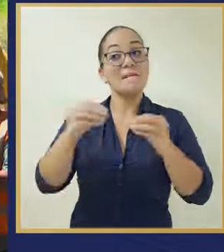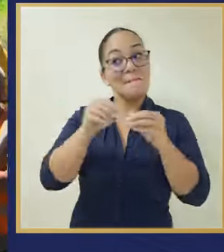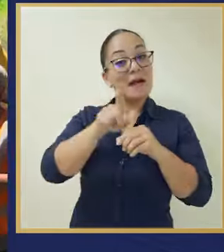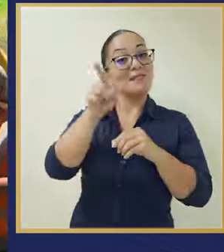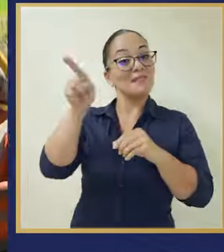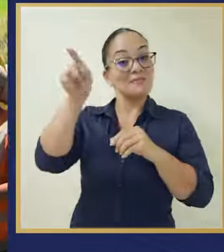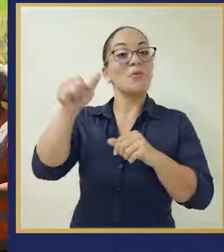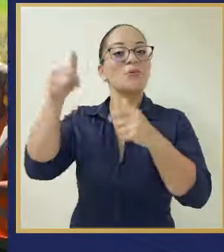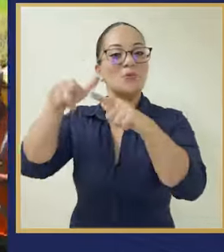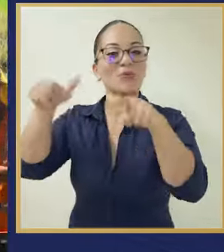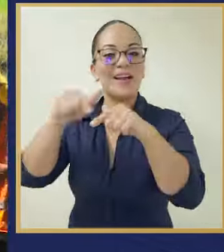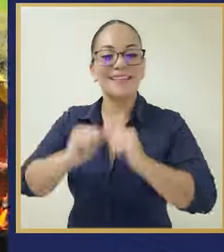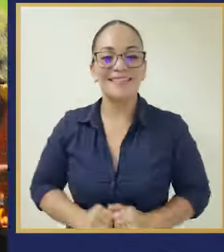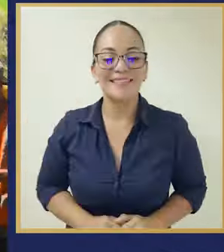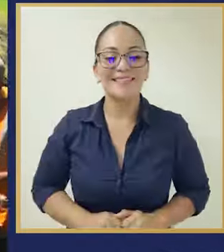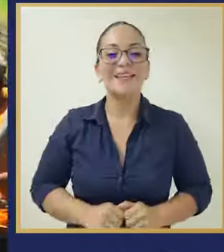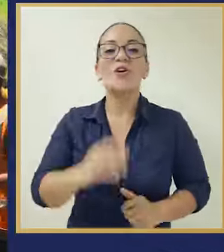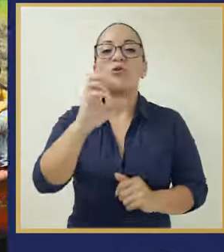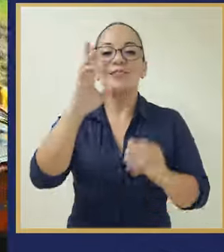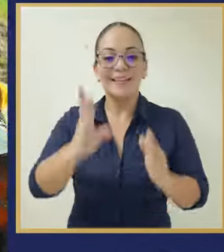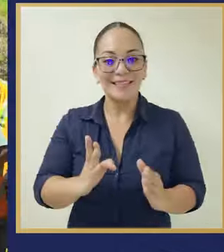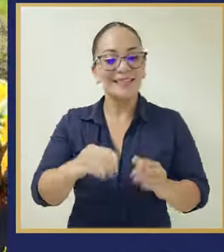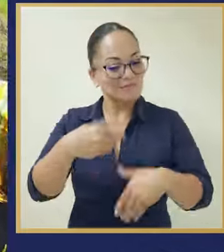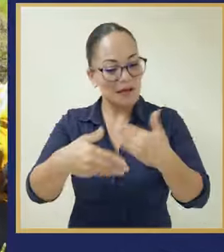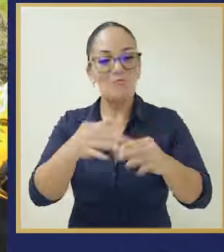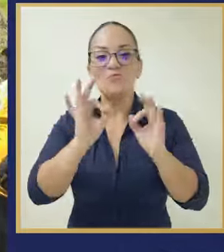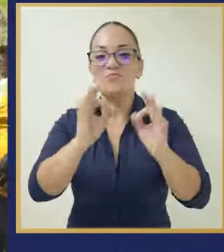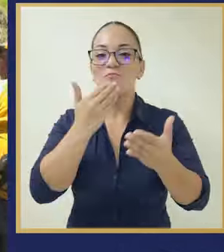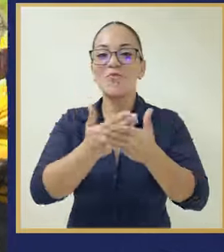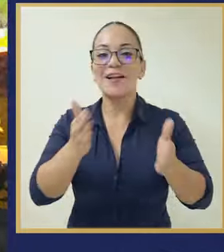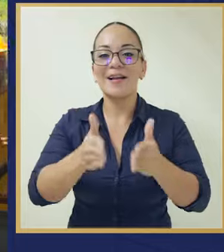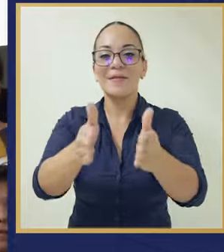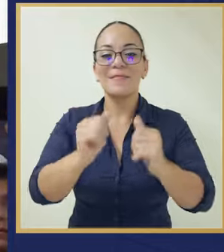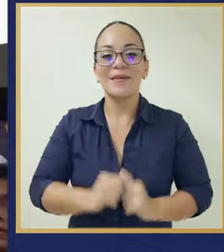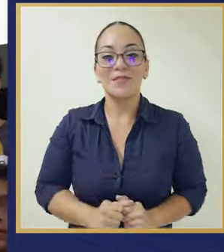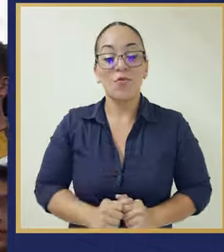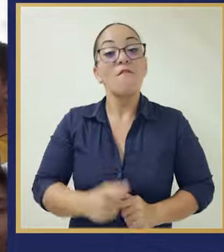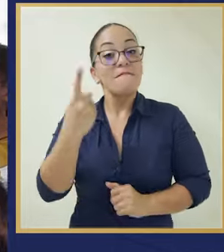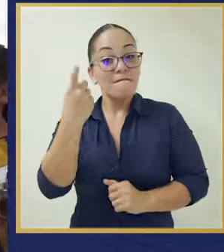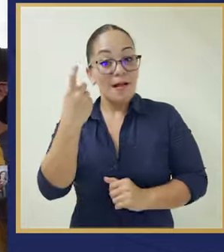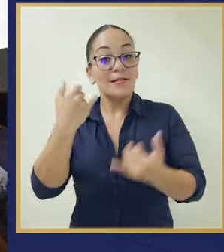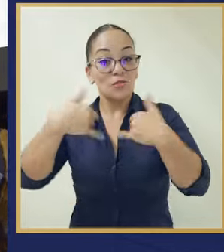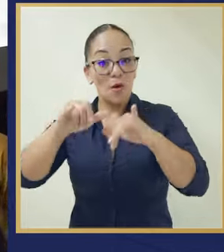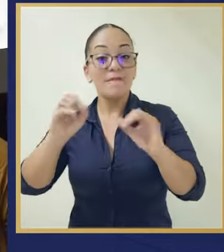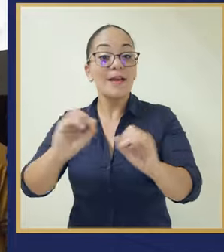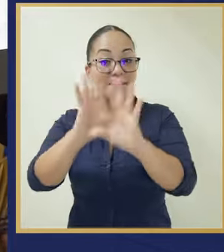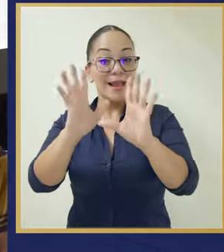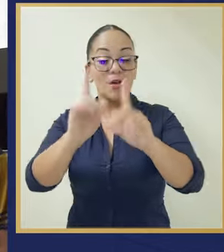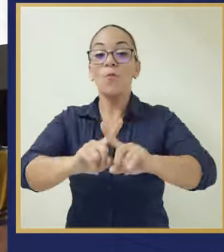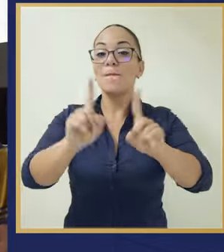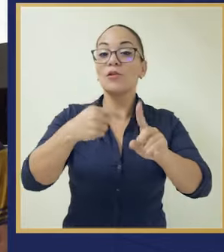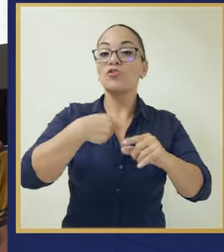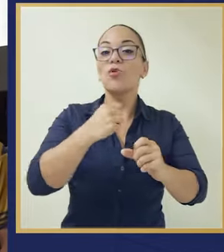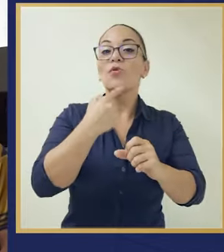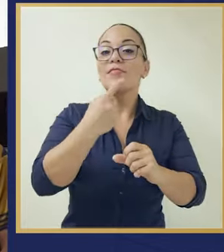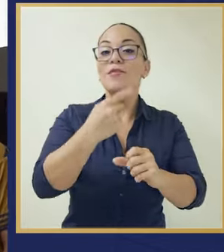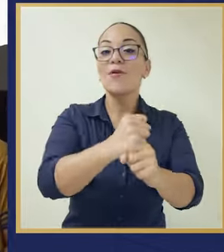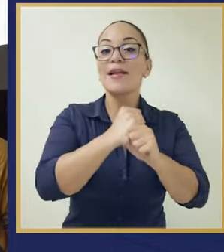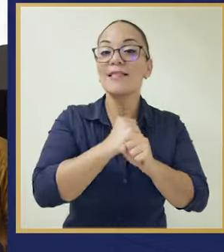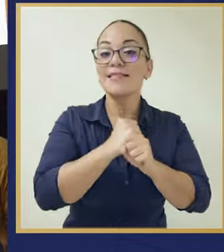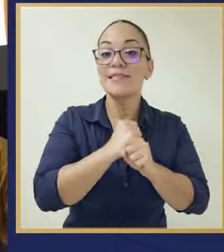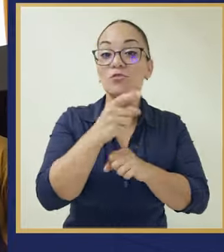Compatriotas, vamos en buen camino, que nos falta, por supuesto. Pero lo que les